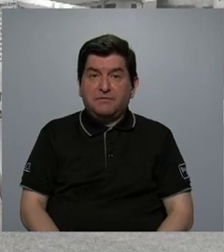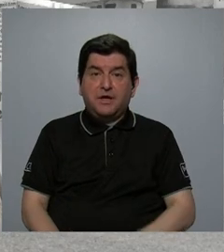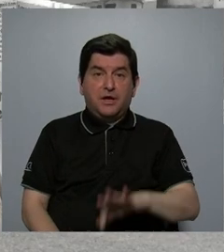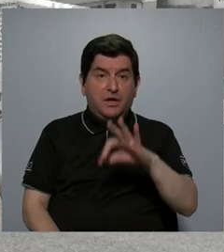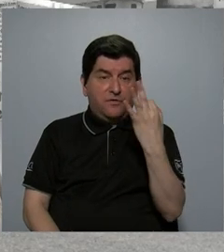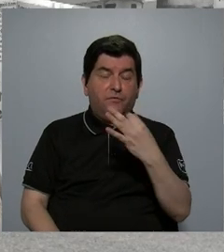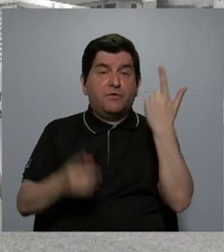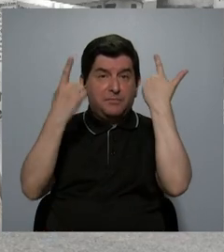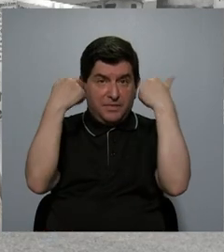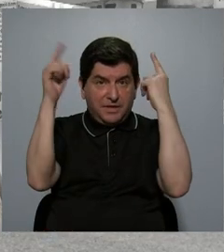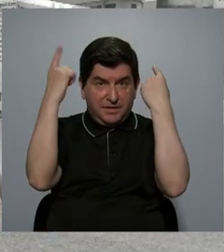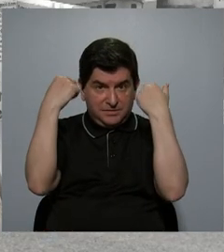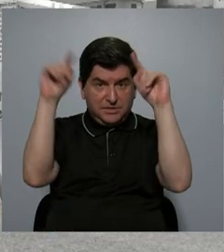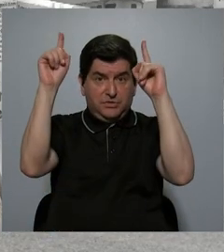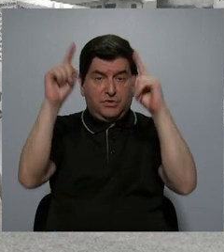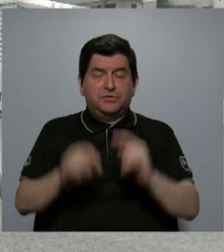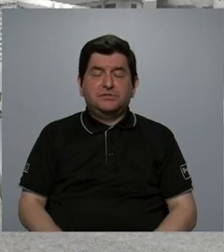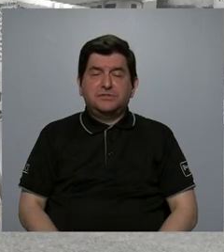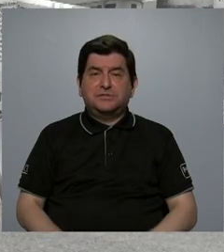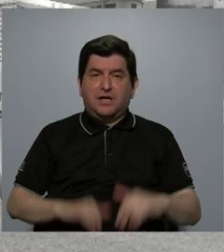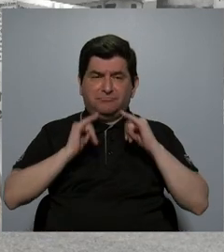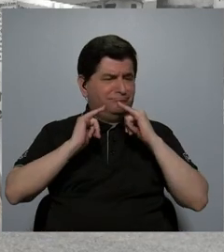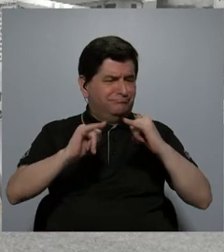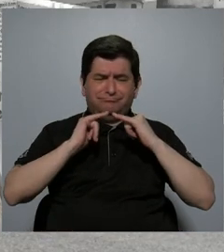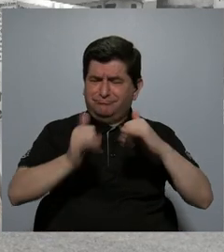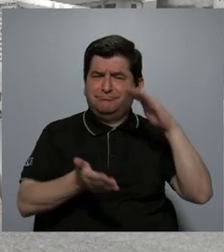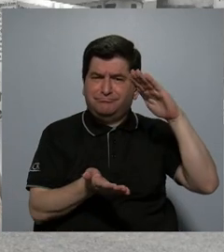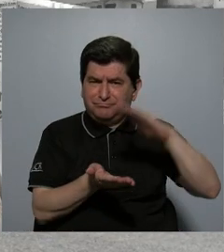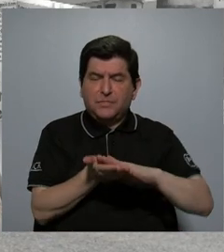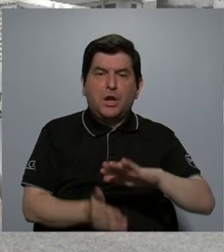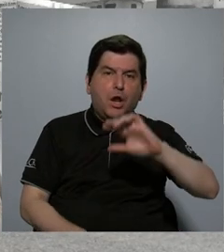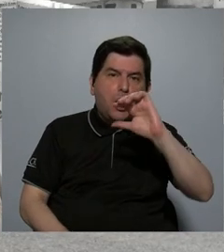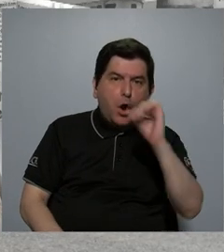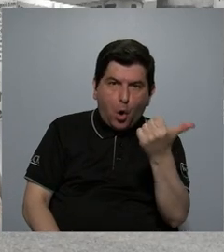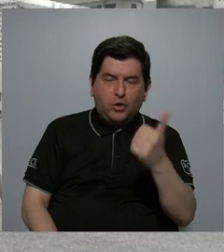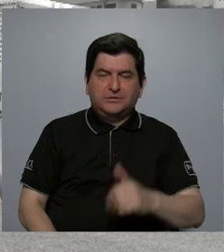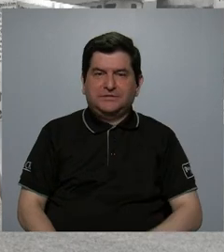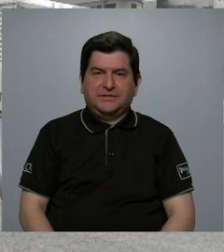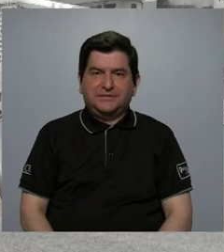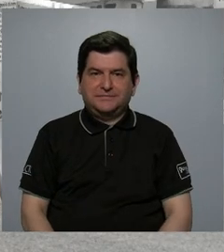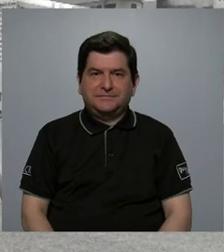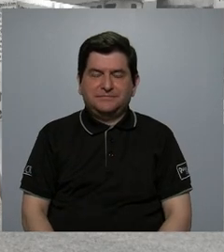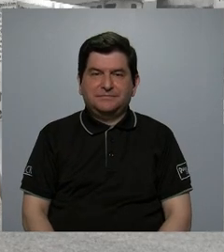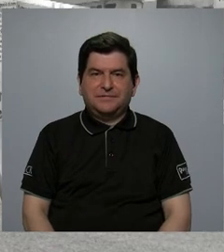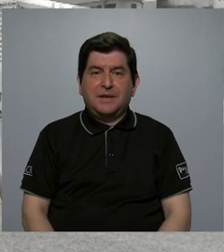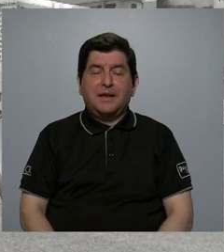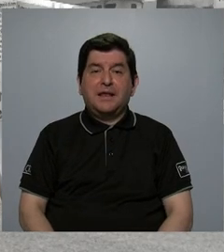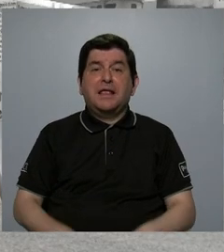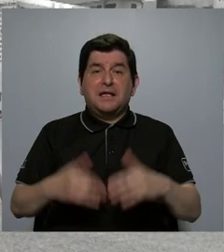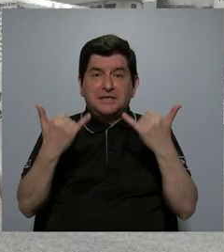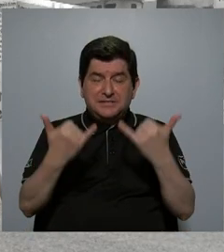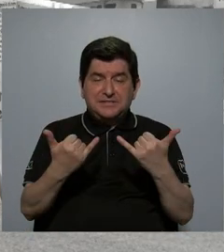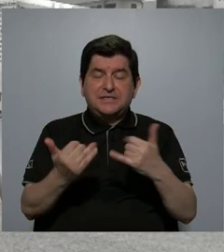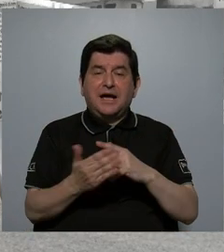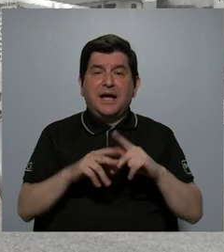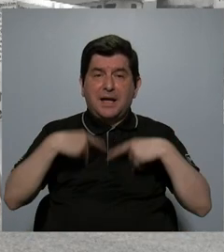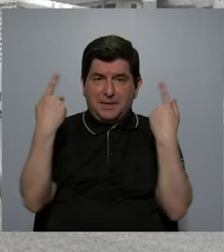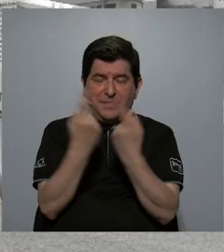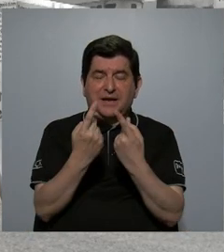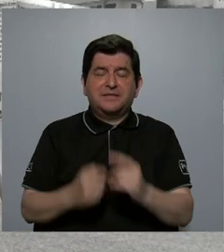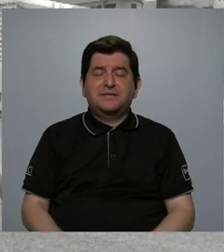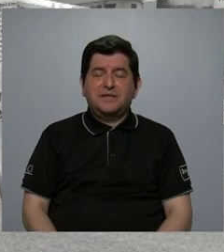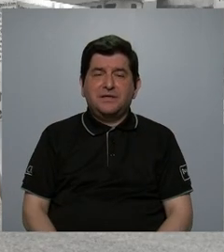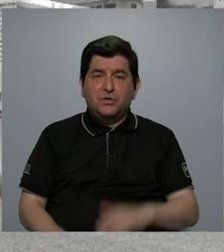medidas más eficaces para reducir esa desigualdad. Vota a partidos que están de acuerdo o entre sus programas tienen como